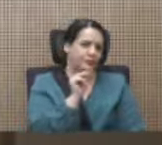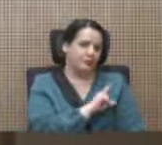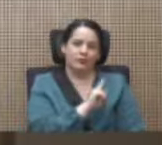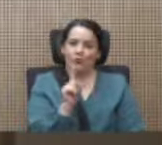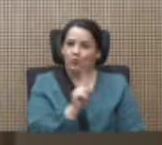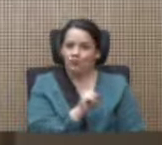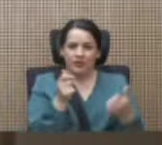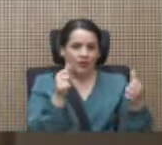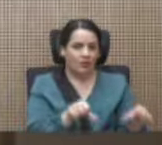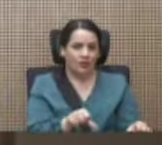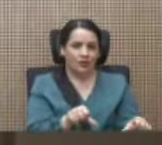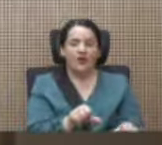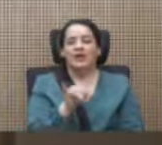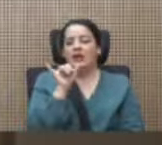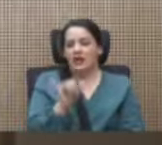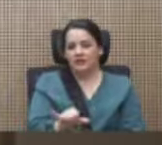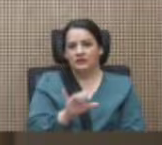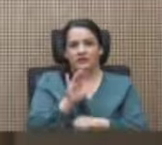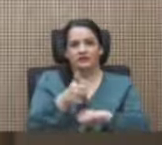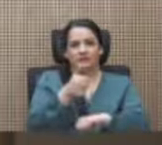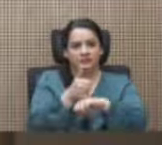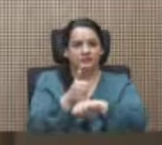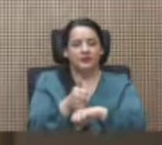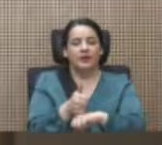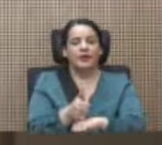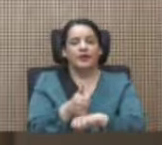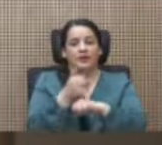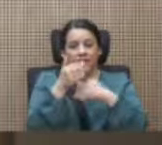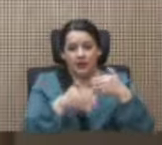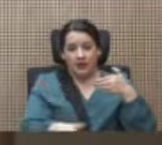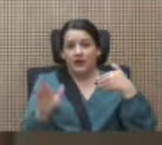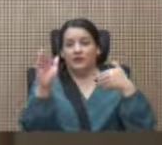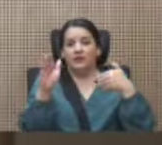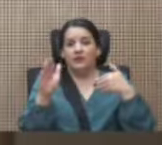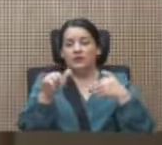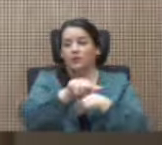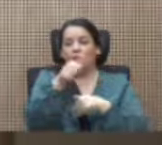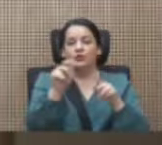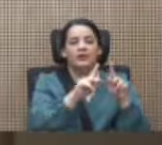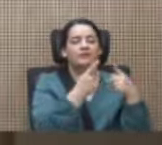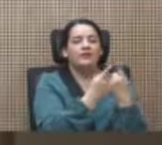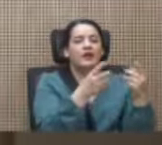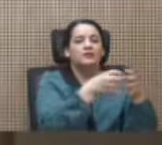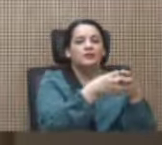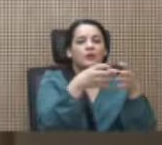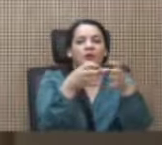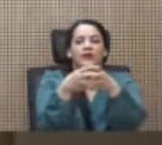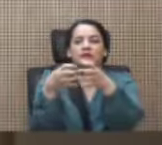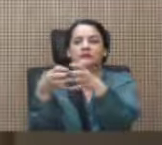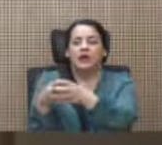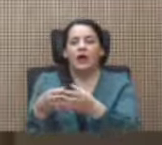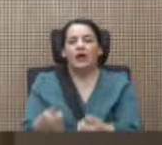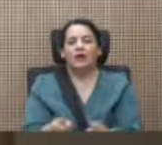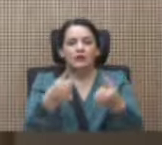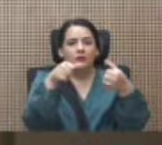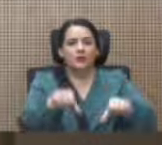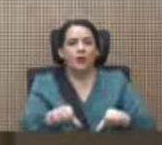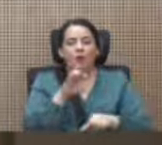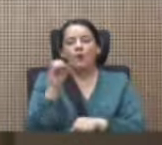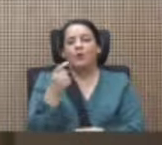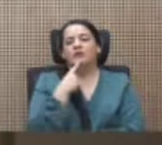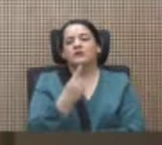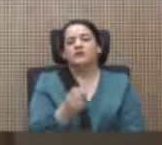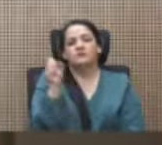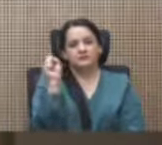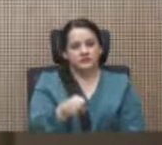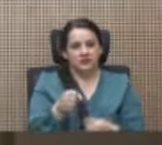y así se estipuló. Y ahí en adelante las otras fracciones acordaron o dijeron estar